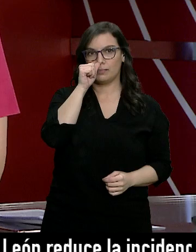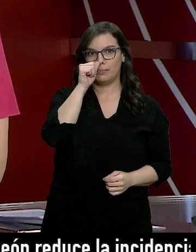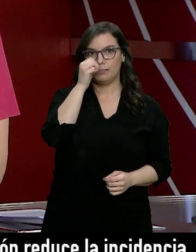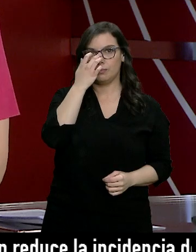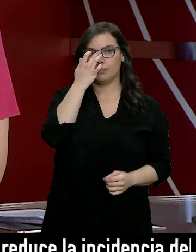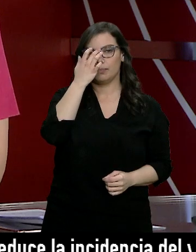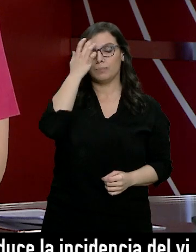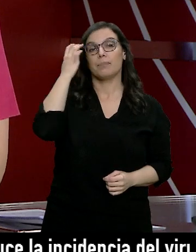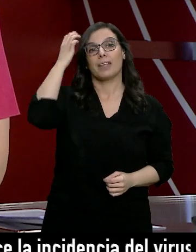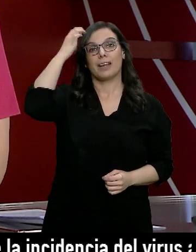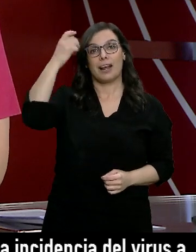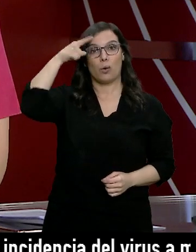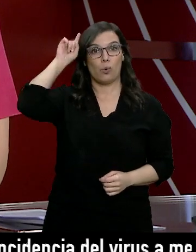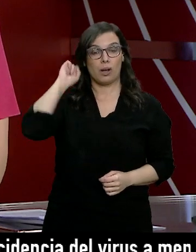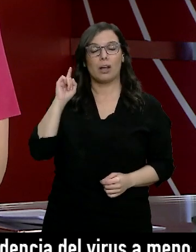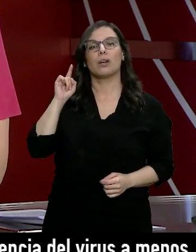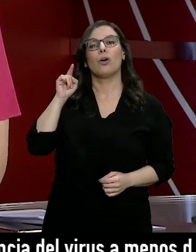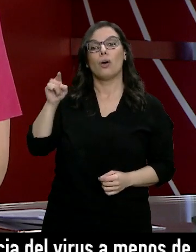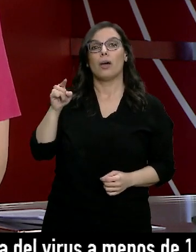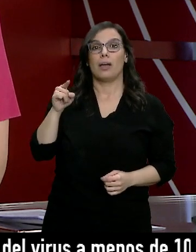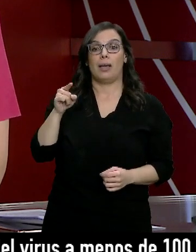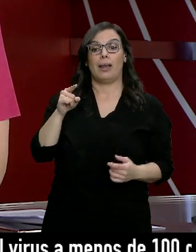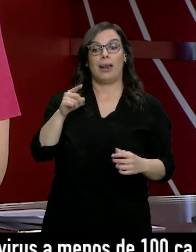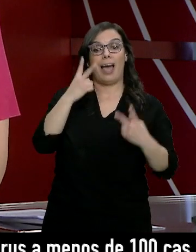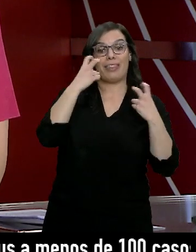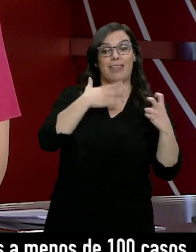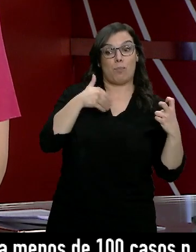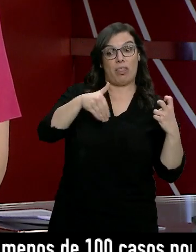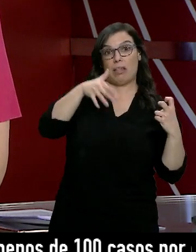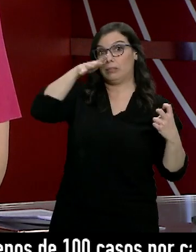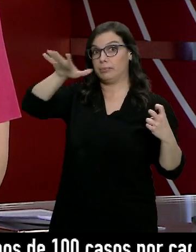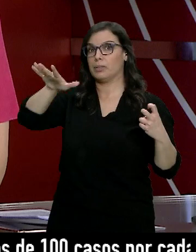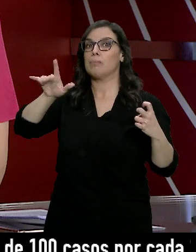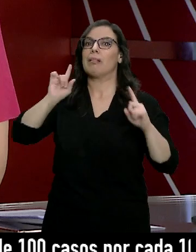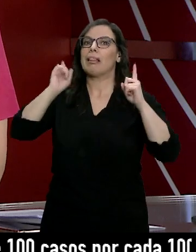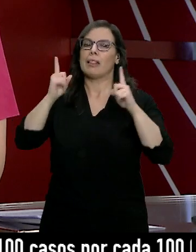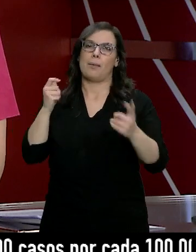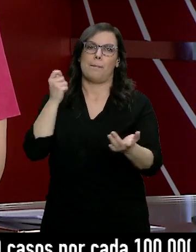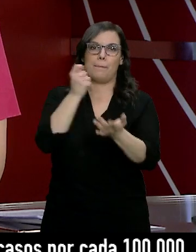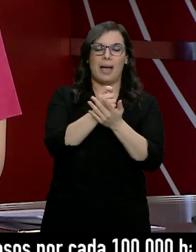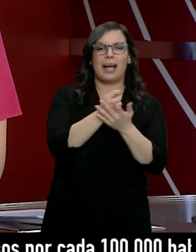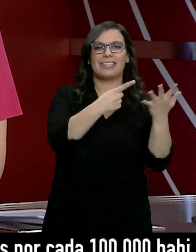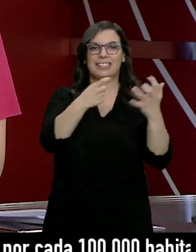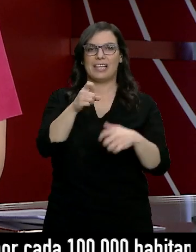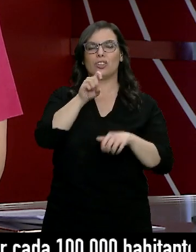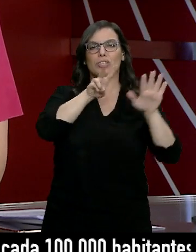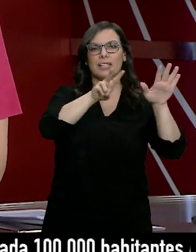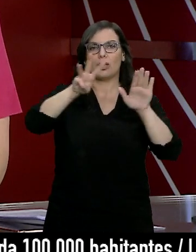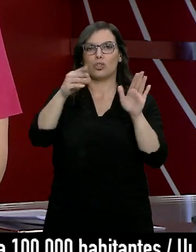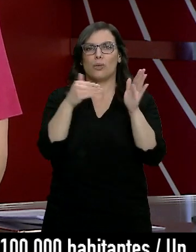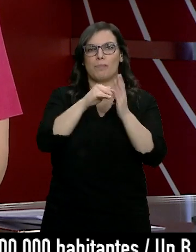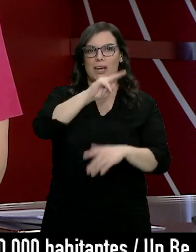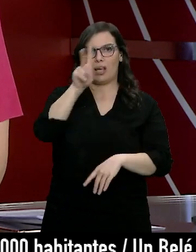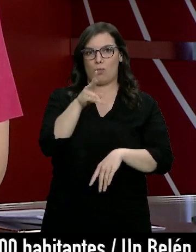El Rey Emérito se adelanta a una posible querella de Hacienda y paga a la agencia tributaria 678.000 euros